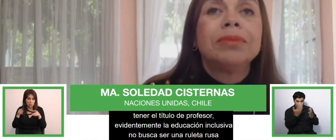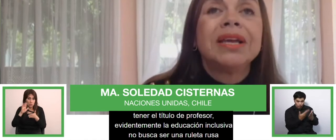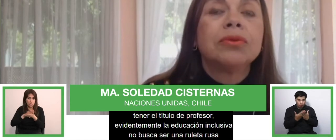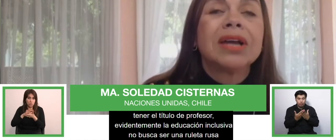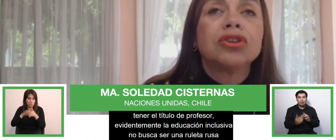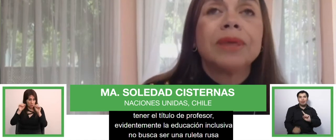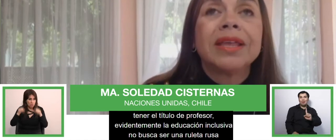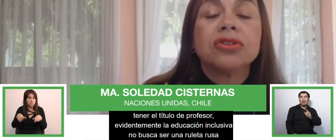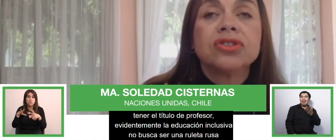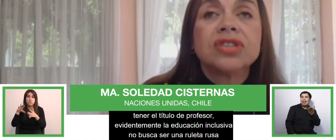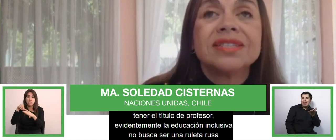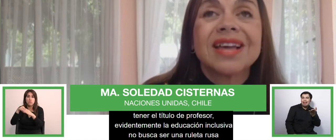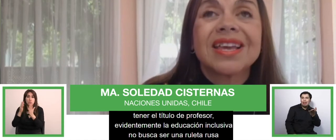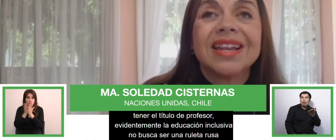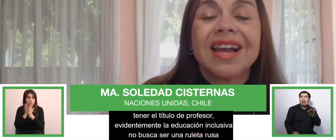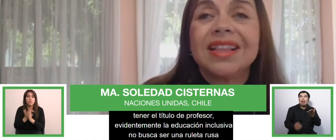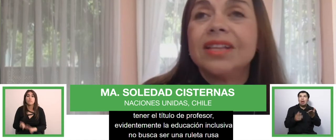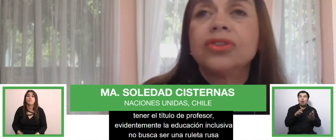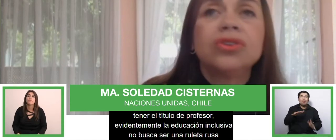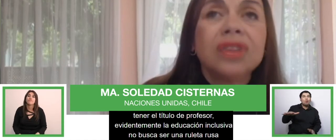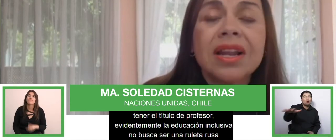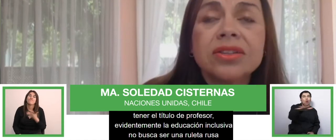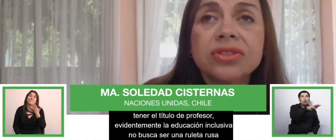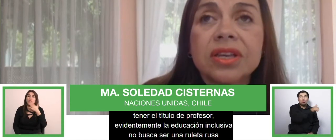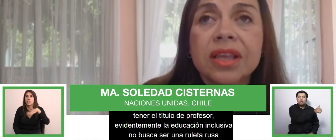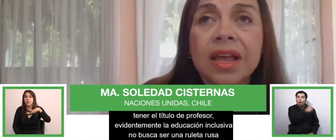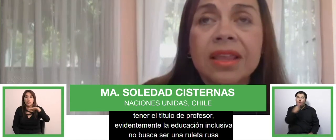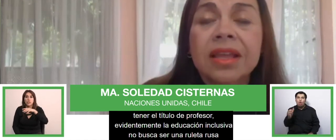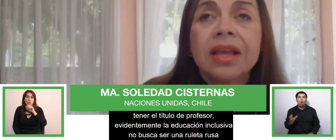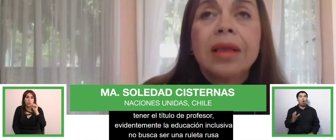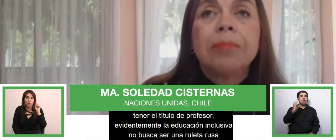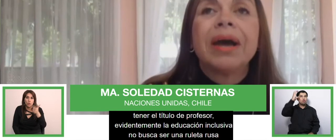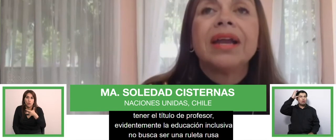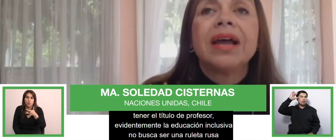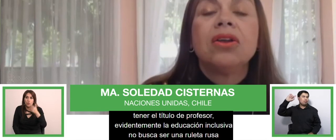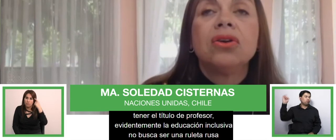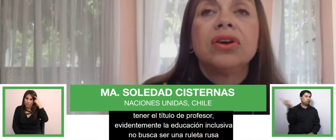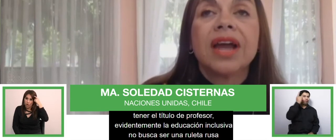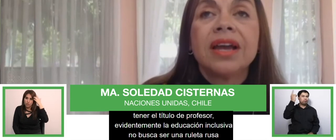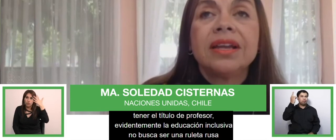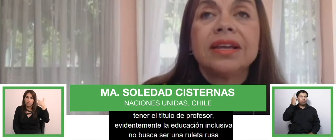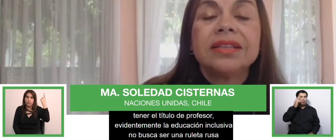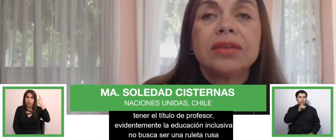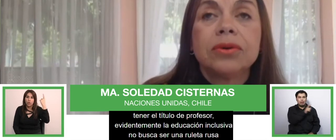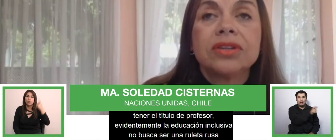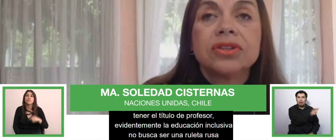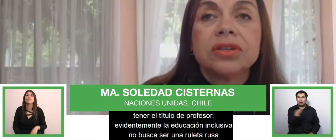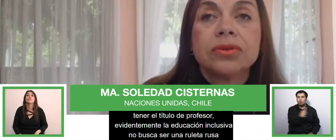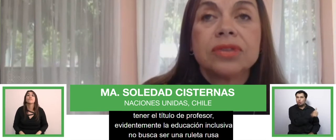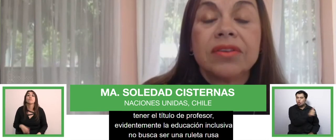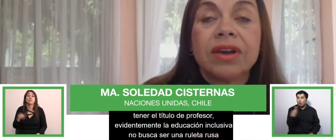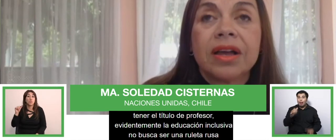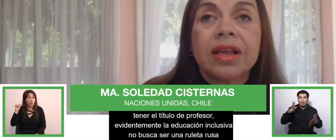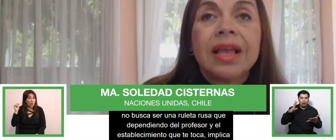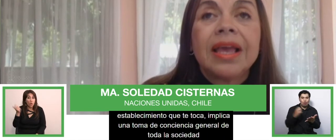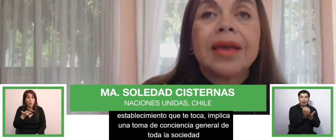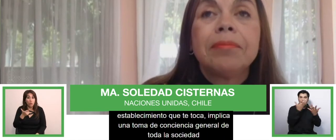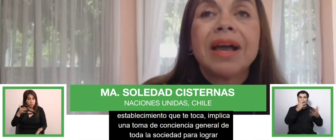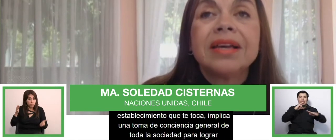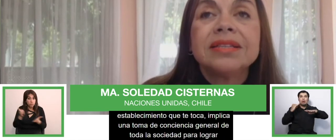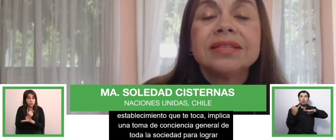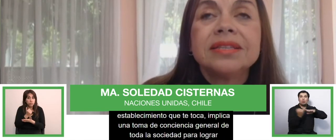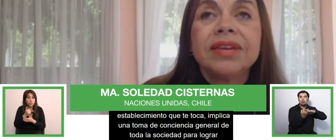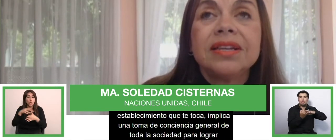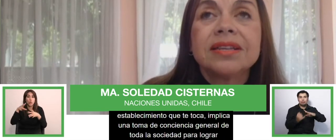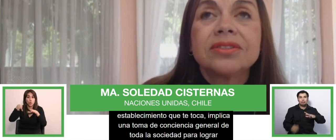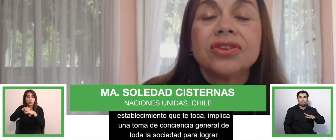Esto implica una toma de conciencia general de toda la sociedad para lograr esta educación inclusiva. Es